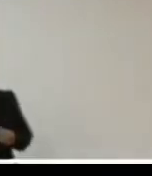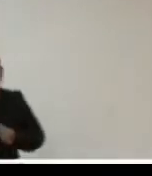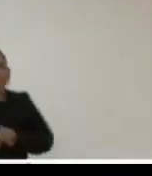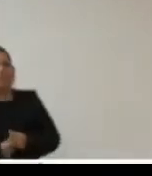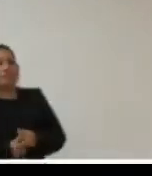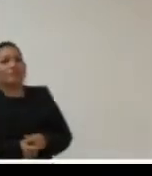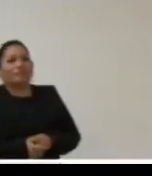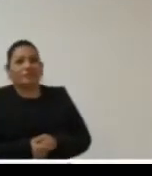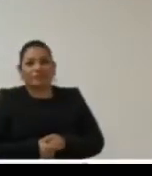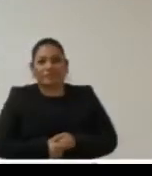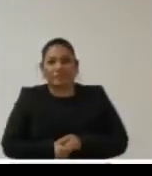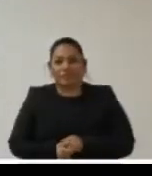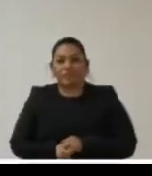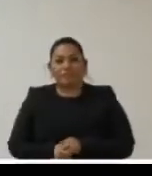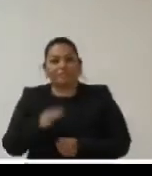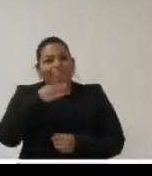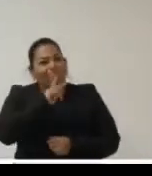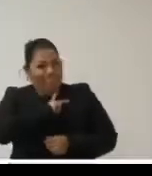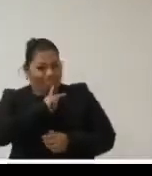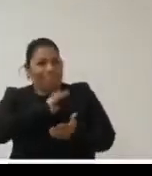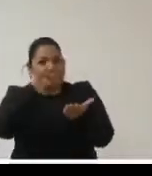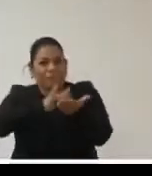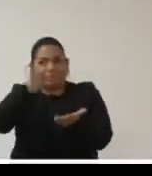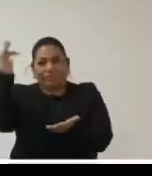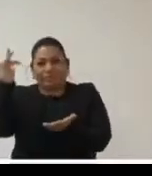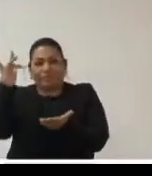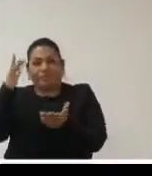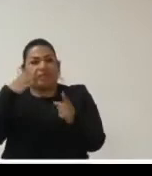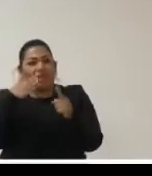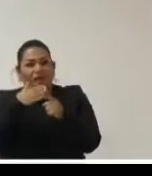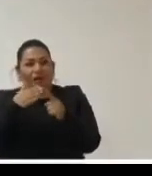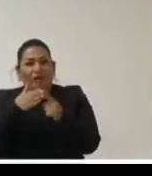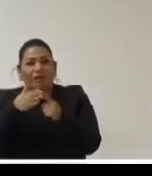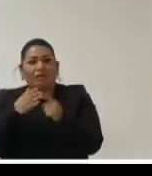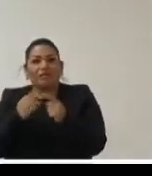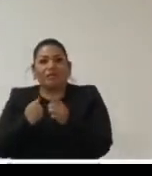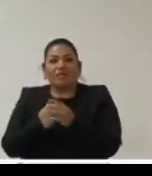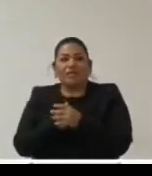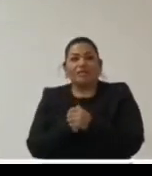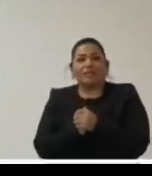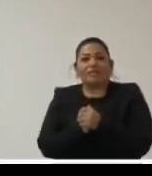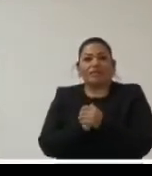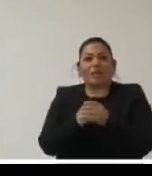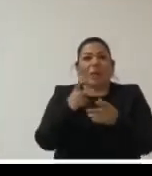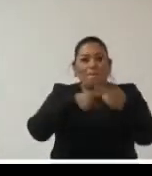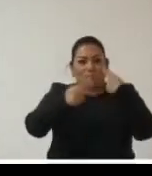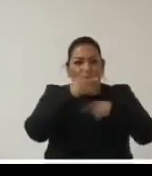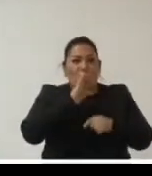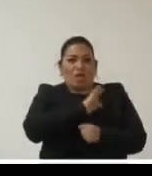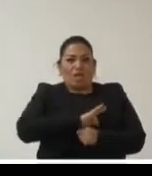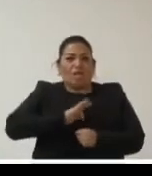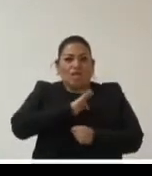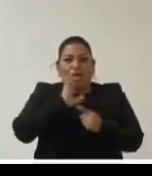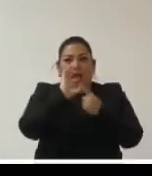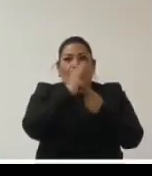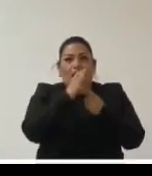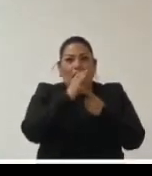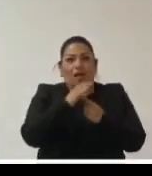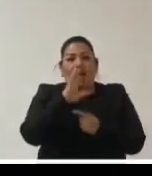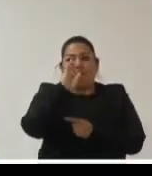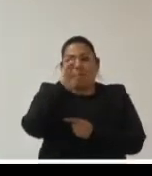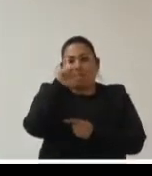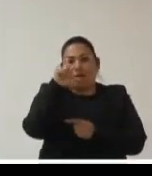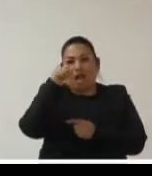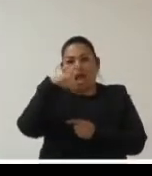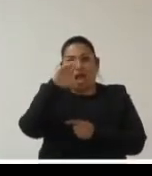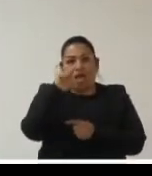breve únicamente quiero enfatizar pero antes que nada volver a felicitar a la comisionada Blanca Lilia